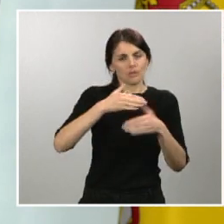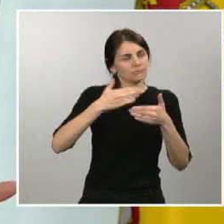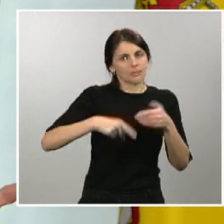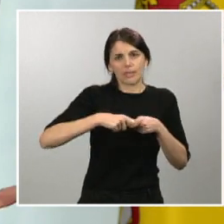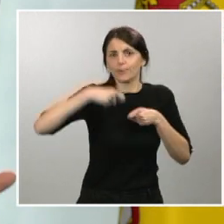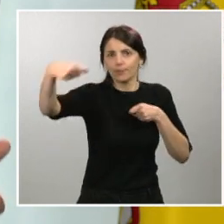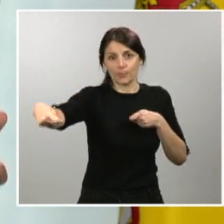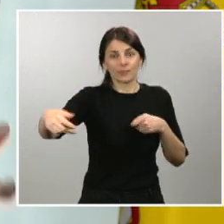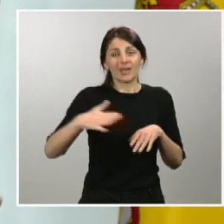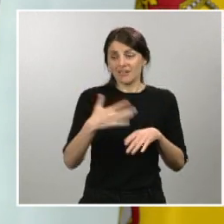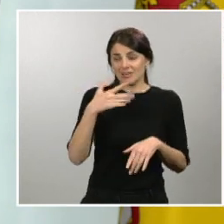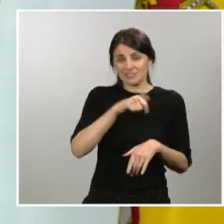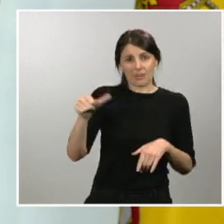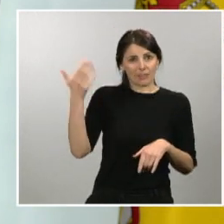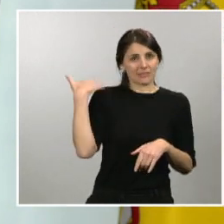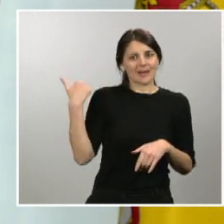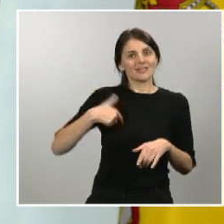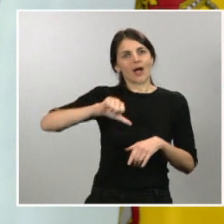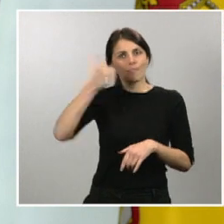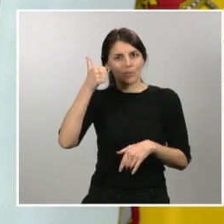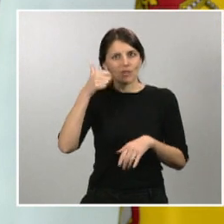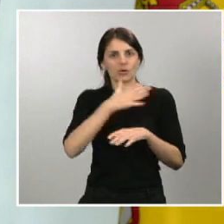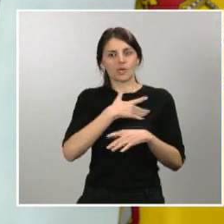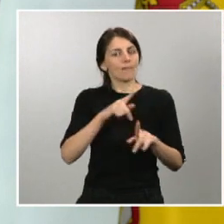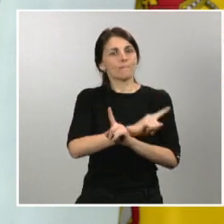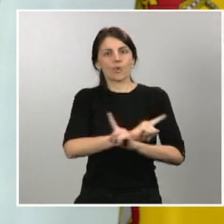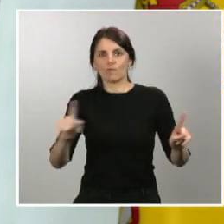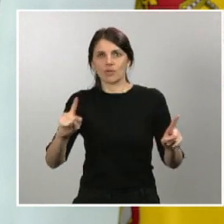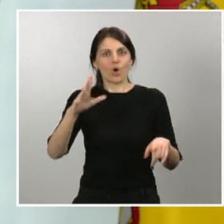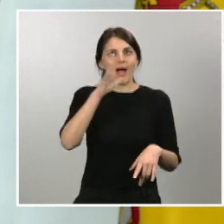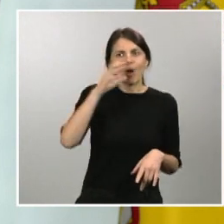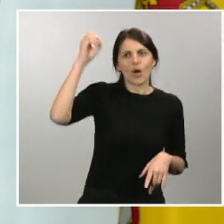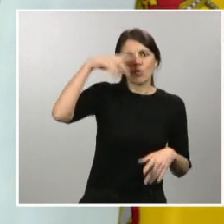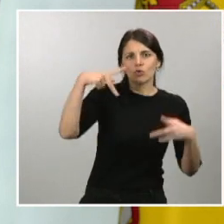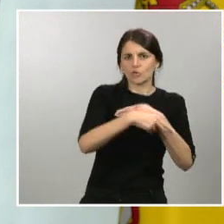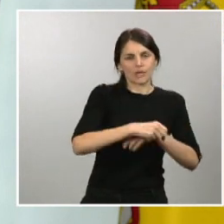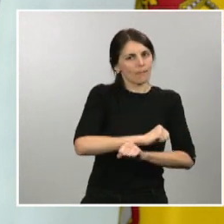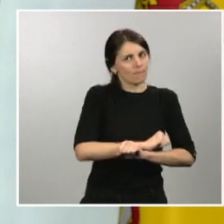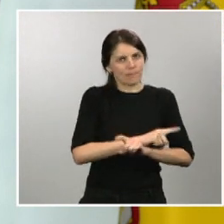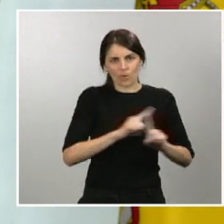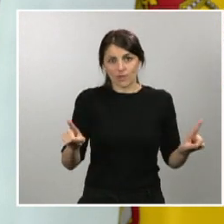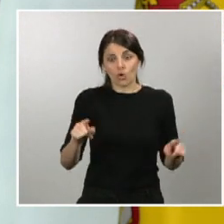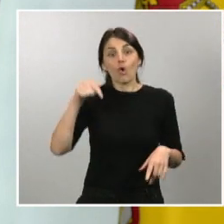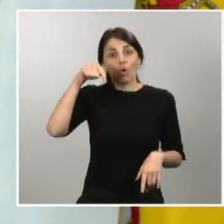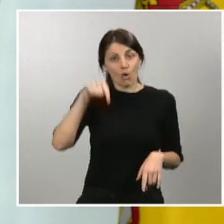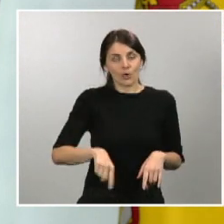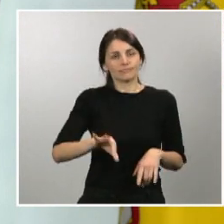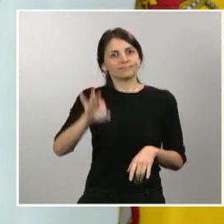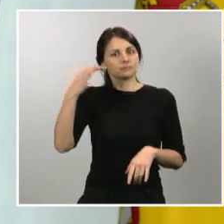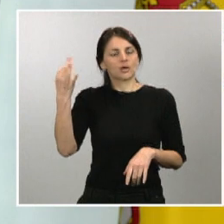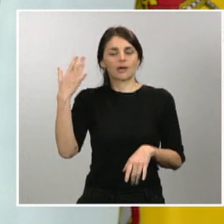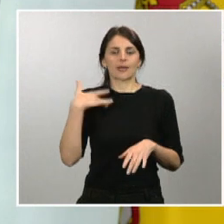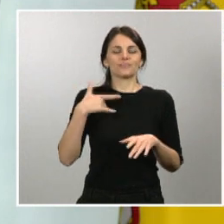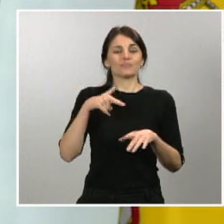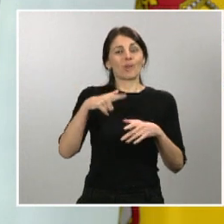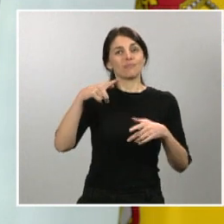primer paquete que establecía la prohibición de cortar los suministros básicos a los hogares vulnerables. Hoy hemos decidido extender esa prohibición